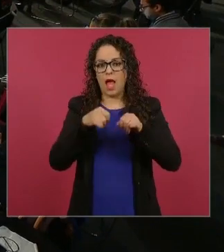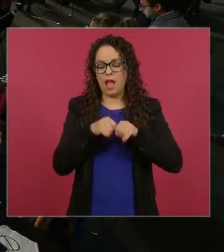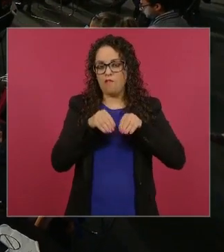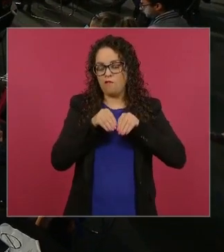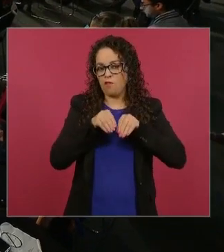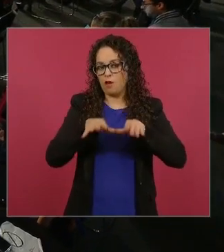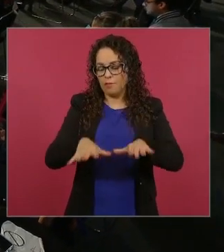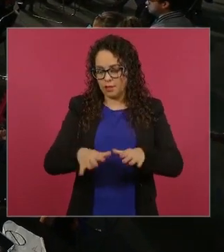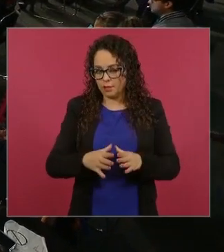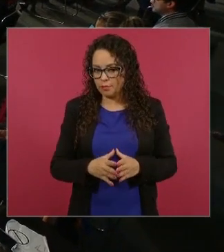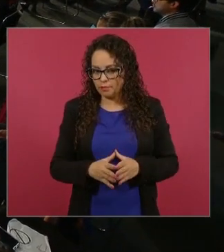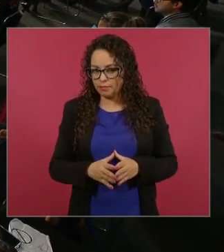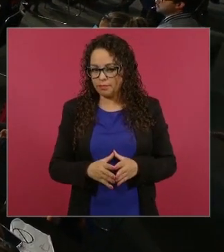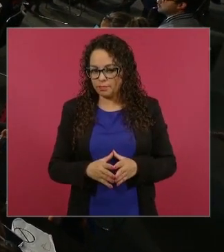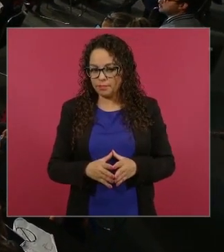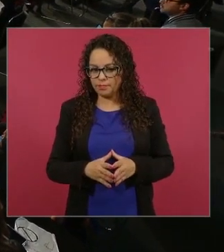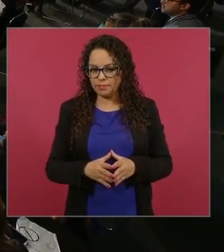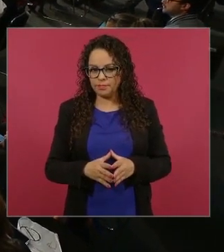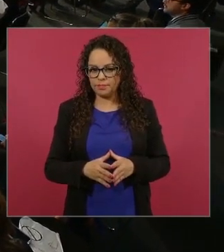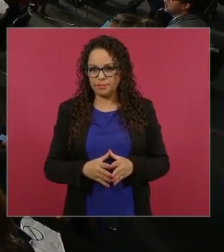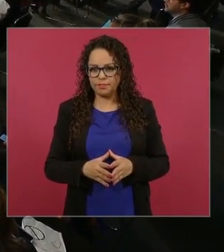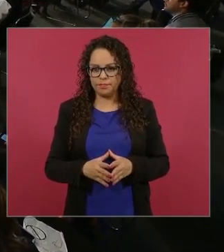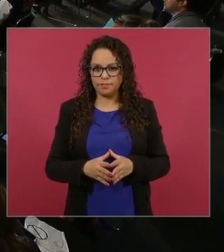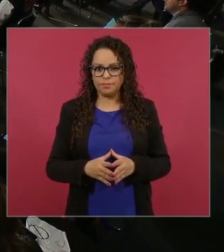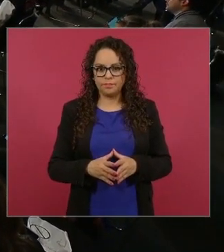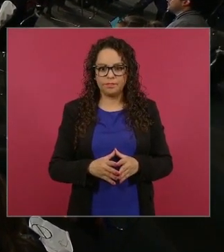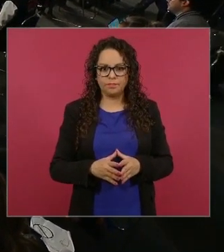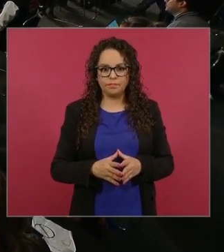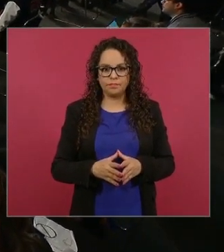ya salió un boletín.